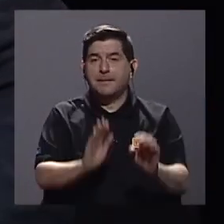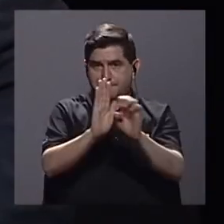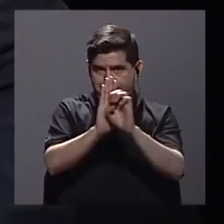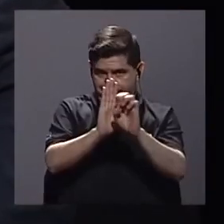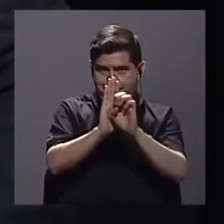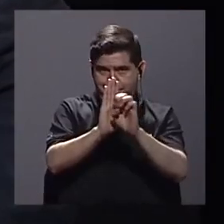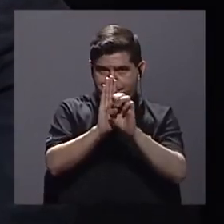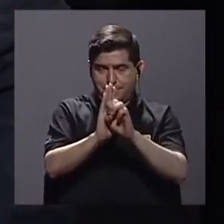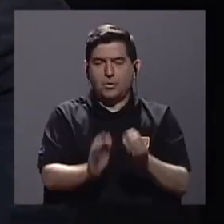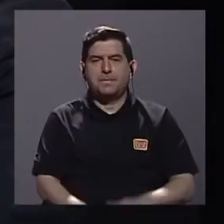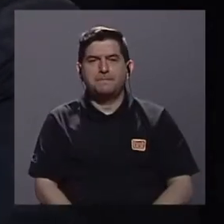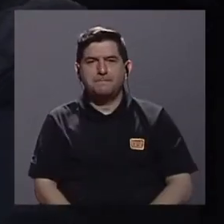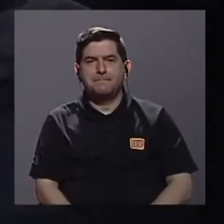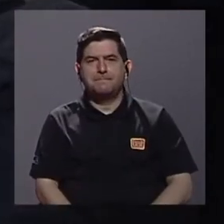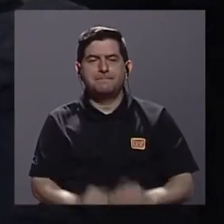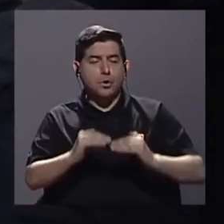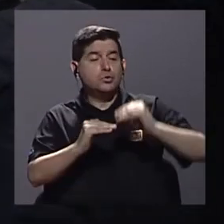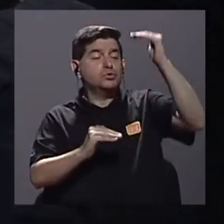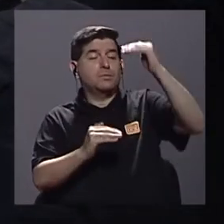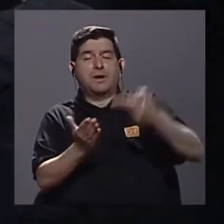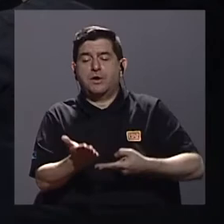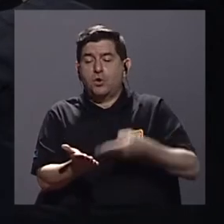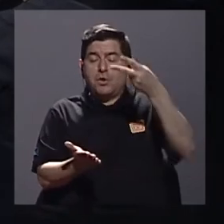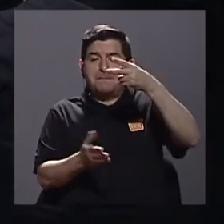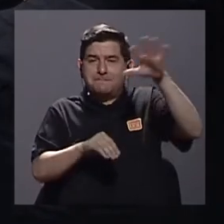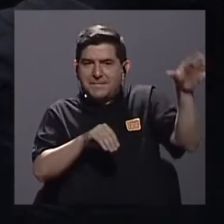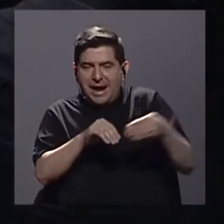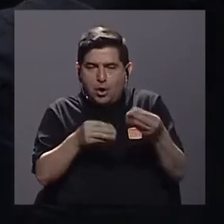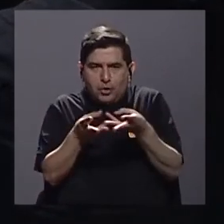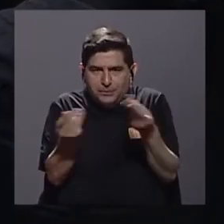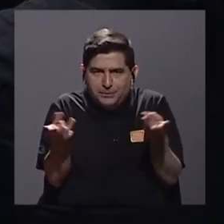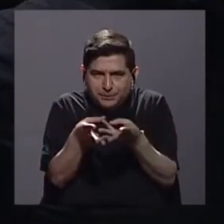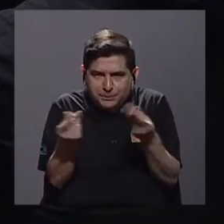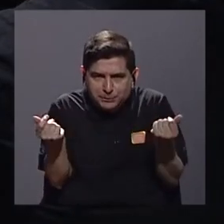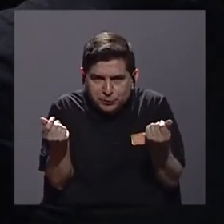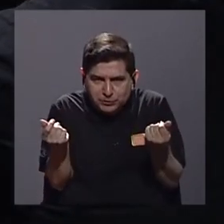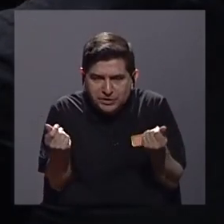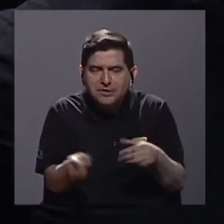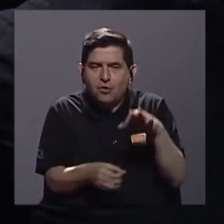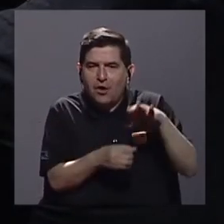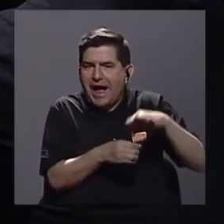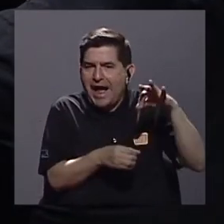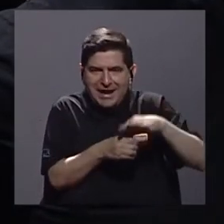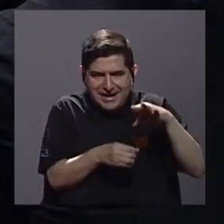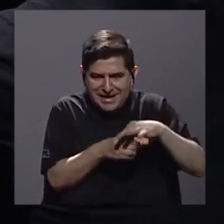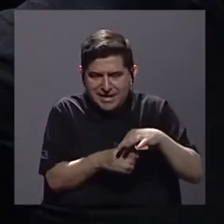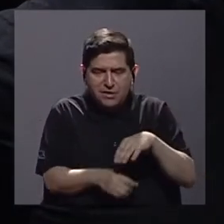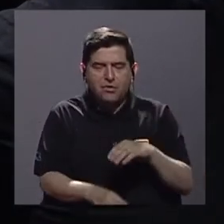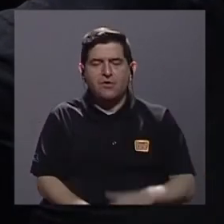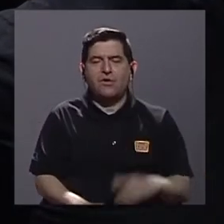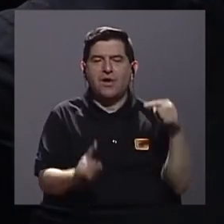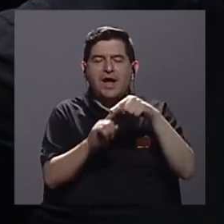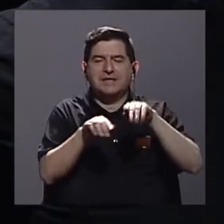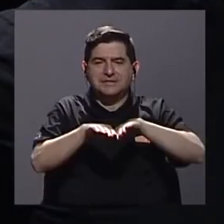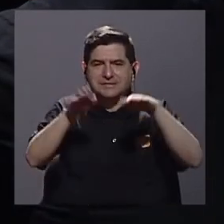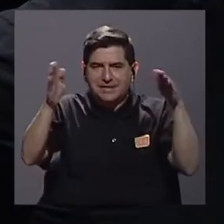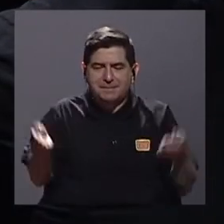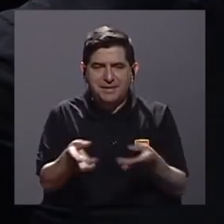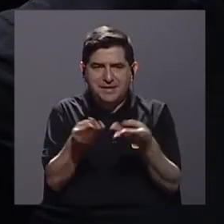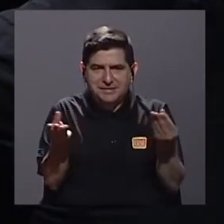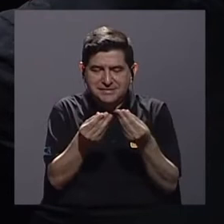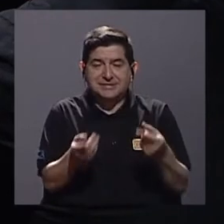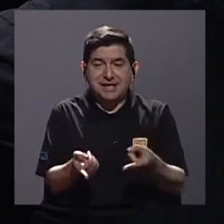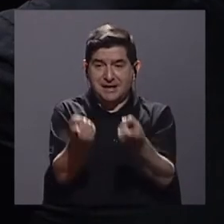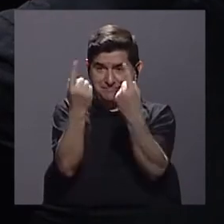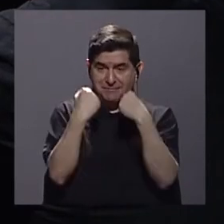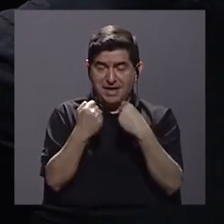digamos, el mayor valor agregado a la producción agrícola o lo que le llega a la mesa al consumidor viene de la producción